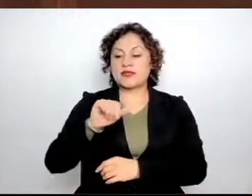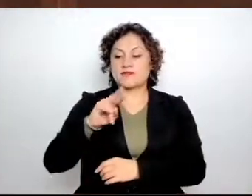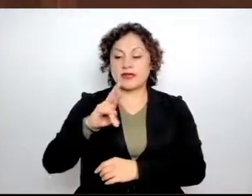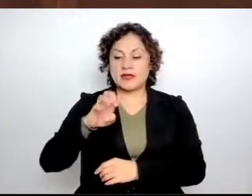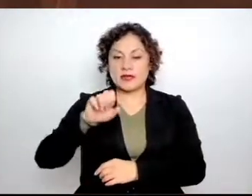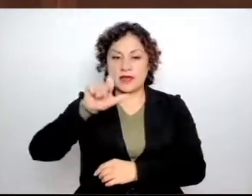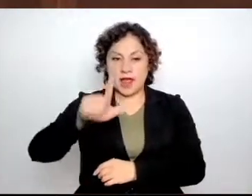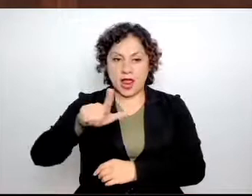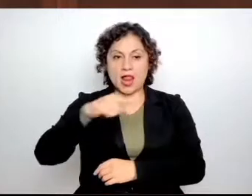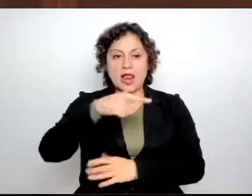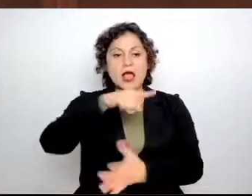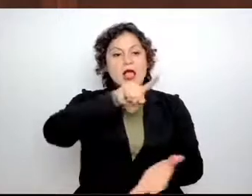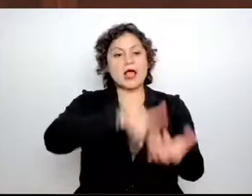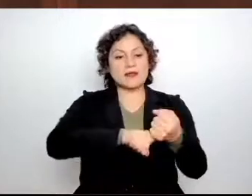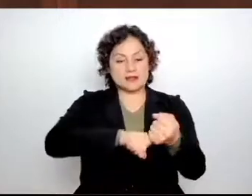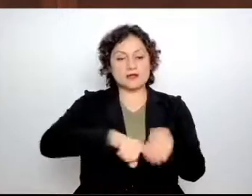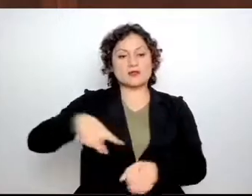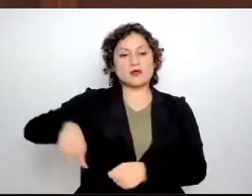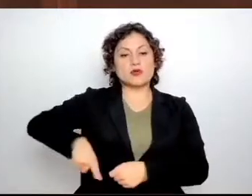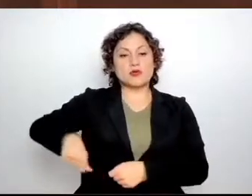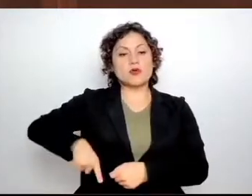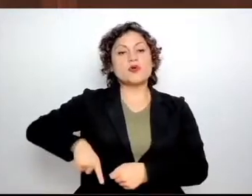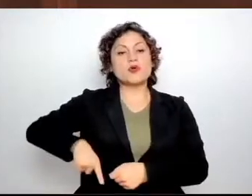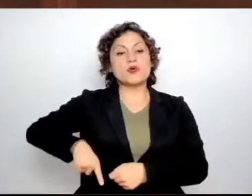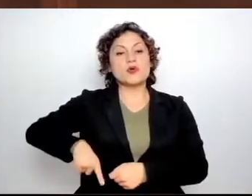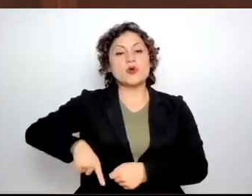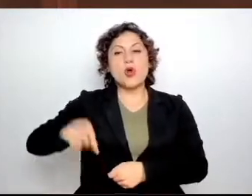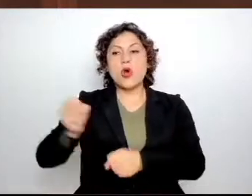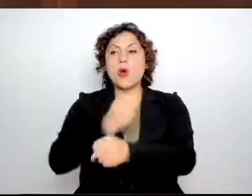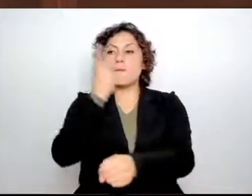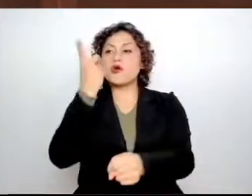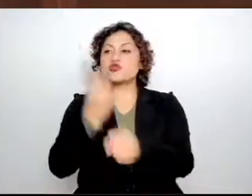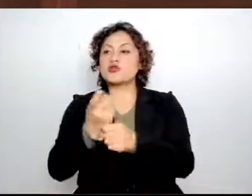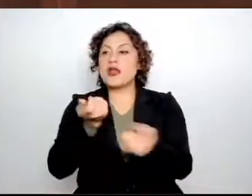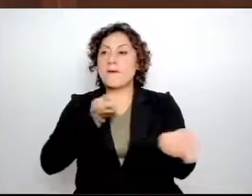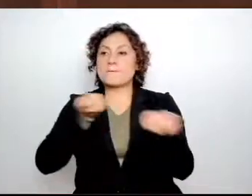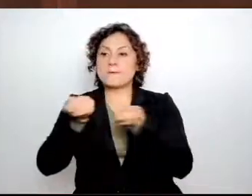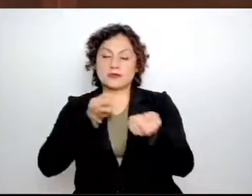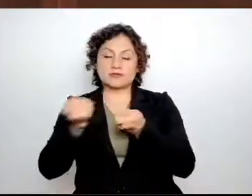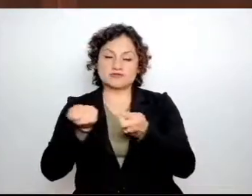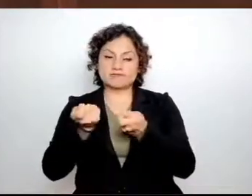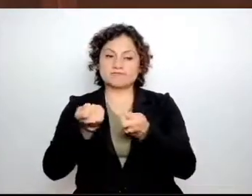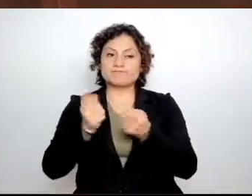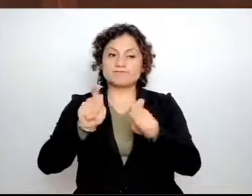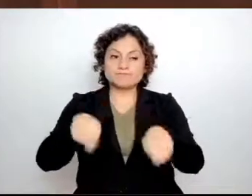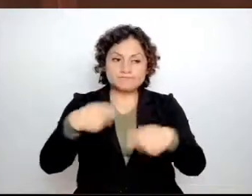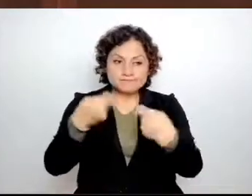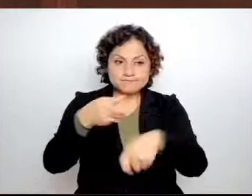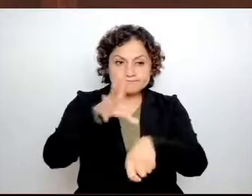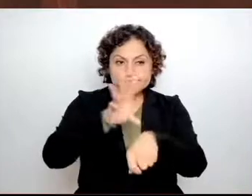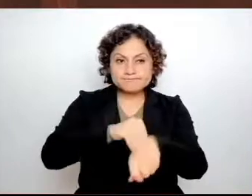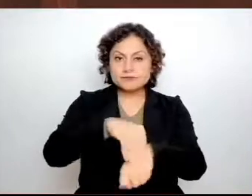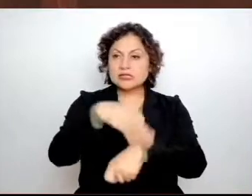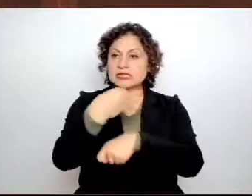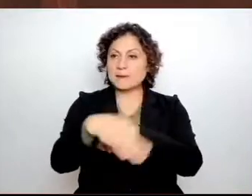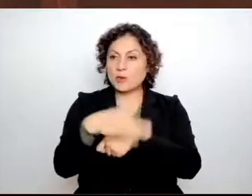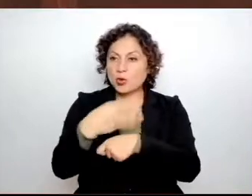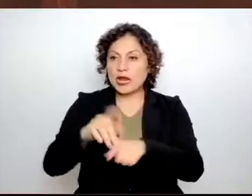Estado como un gestor de oportunidades. Son concesiones temporales, discrecionales,